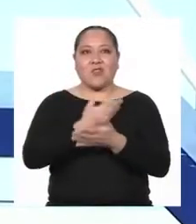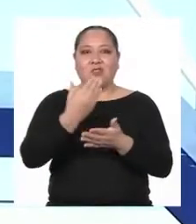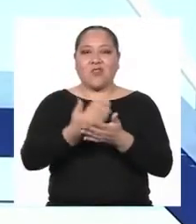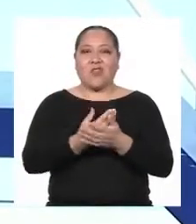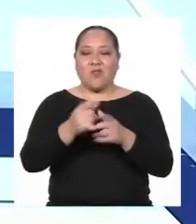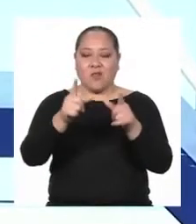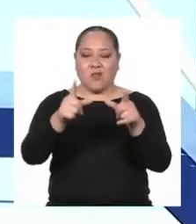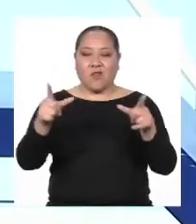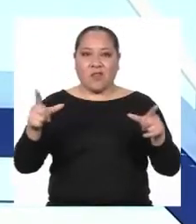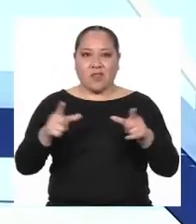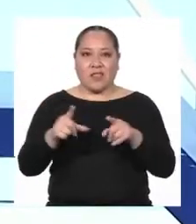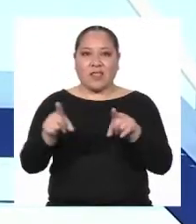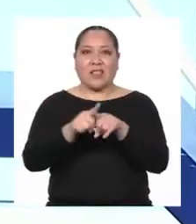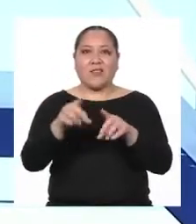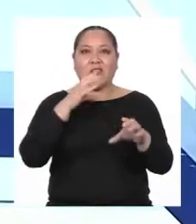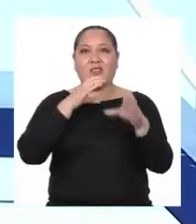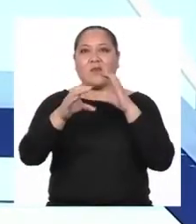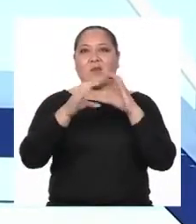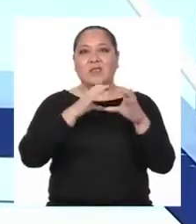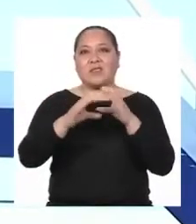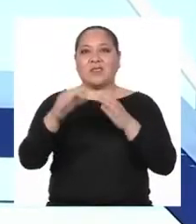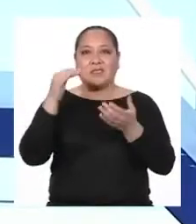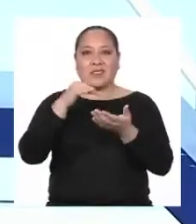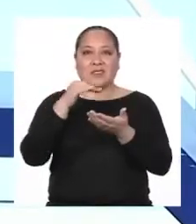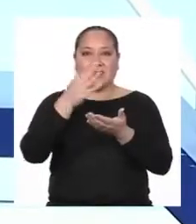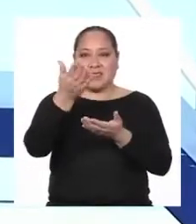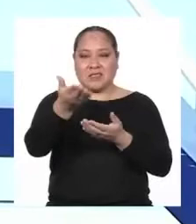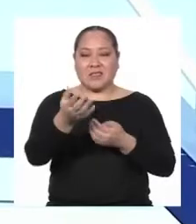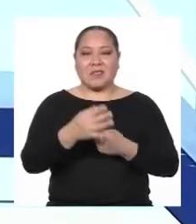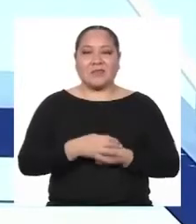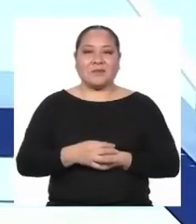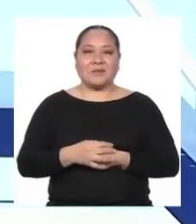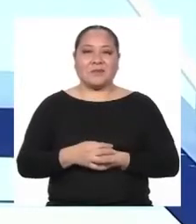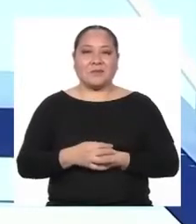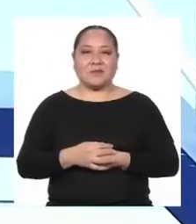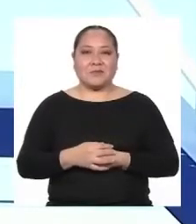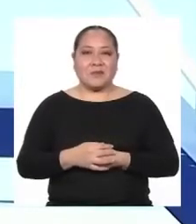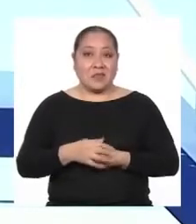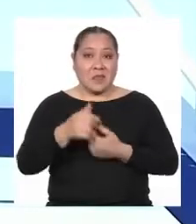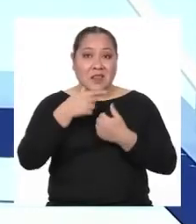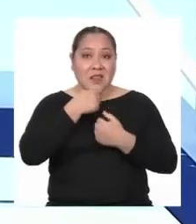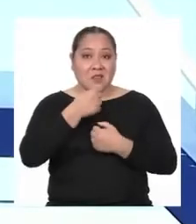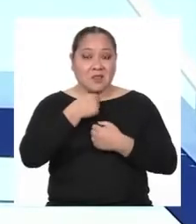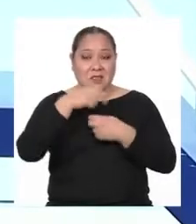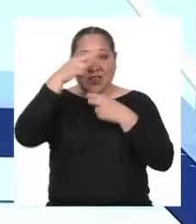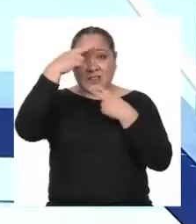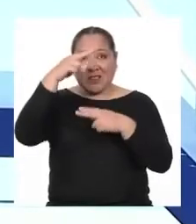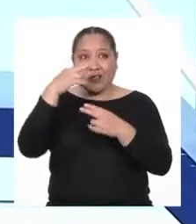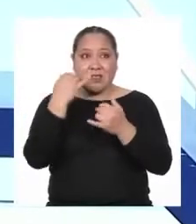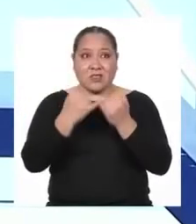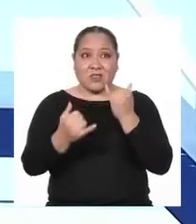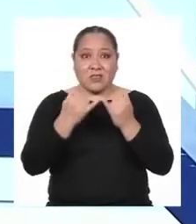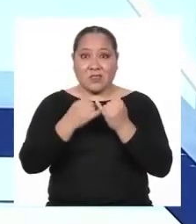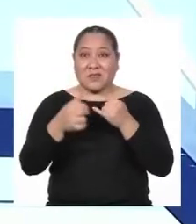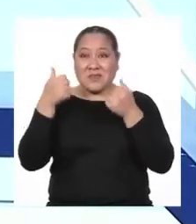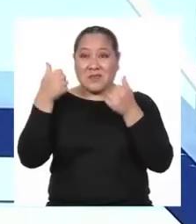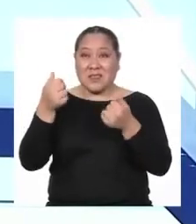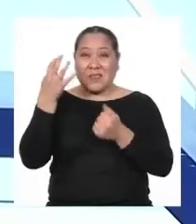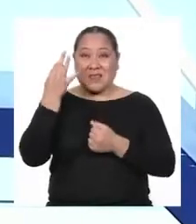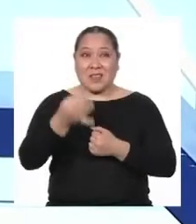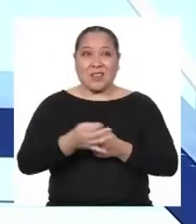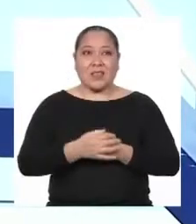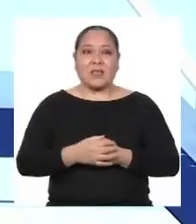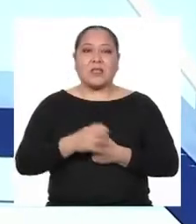En el que también conversaremos con ustedes los estudiantes ¿Qué tal les parecieron las noticias? Las últimas, chéveres ¿no?